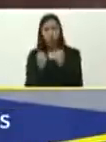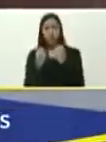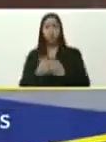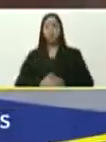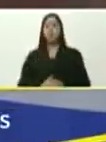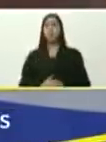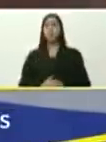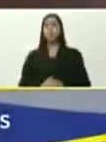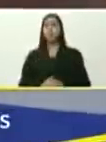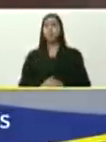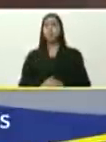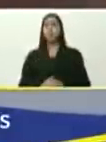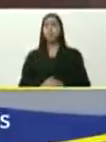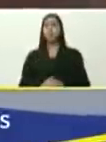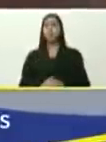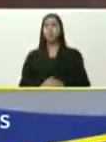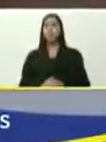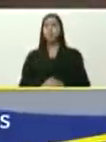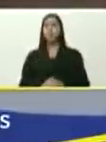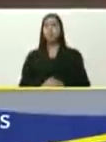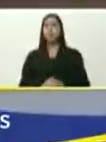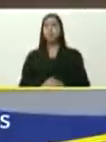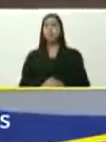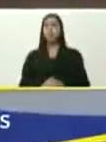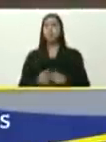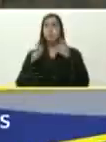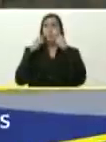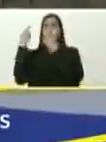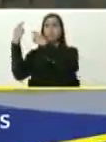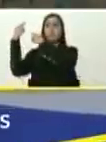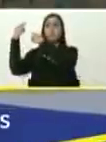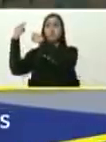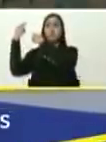ah, mira, ahí hay, unos policías,